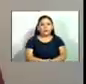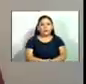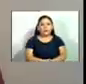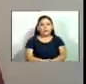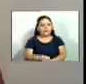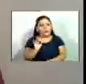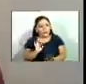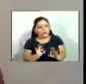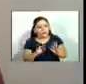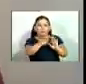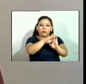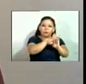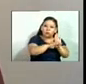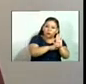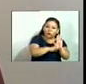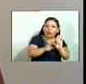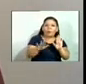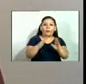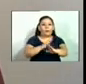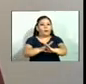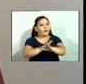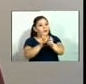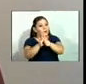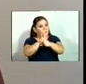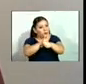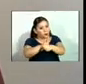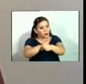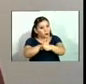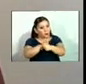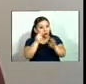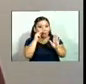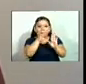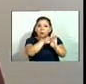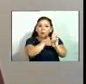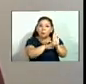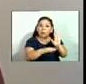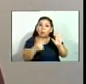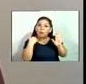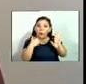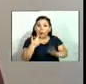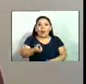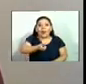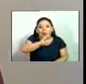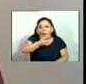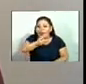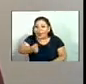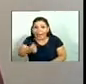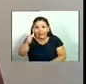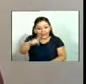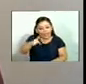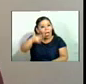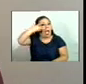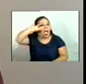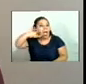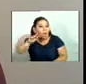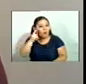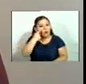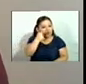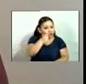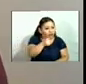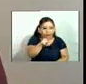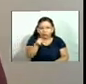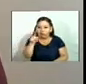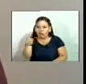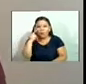Algunas medidas para la prevención del COVID-19 se han descuidado. Uno de nuestros equipos, por ejemplo, comprobó a